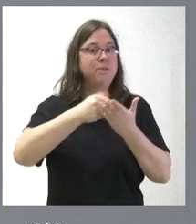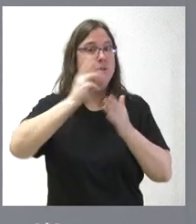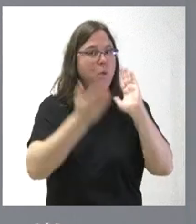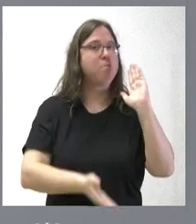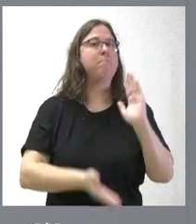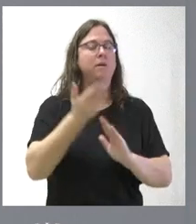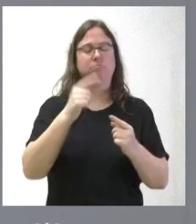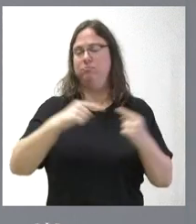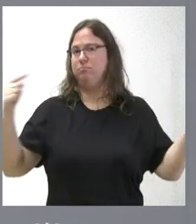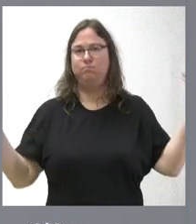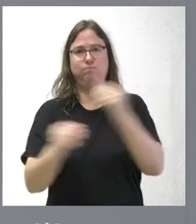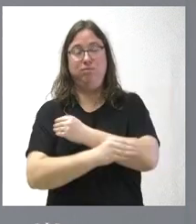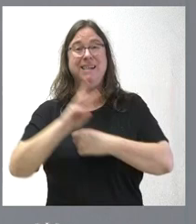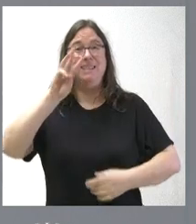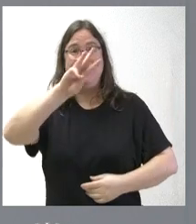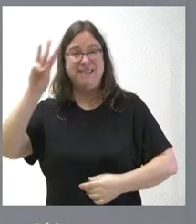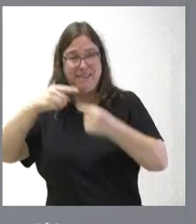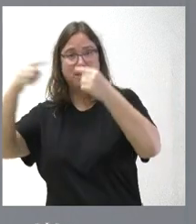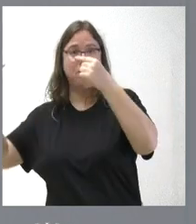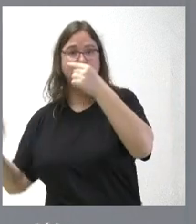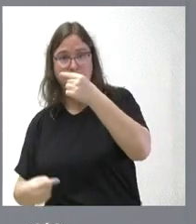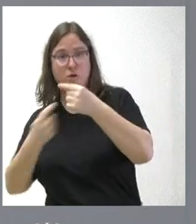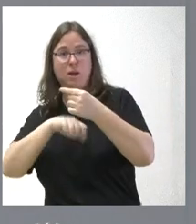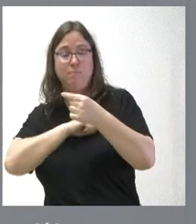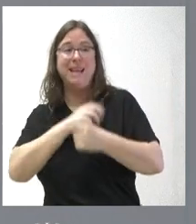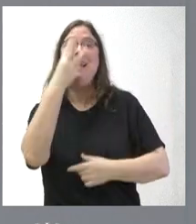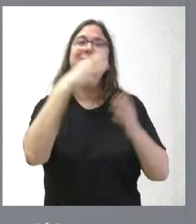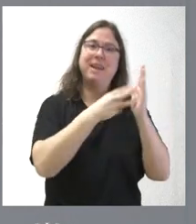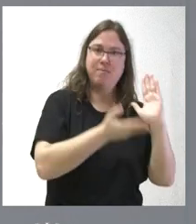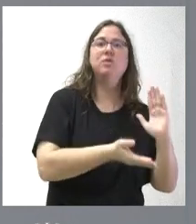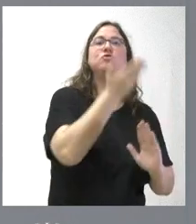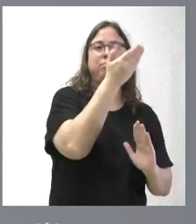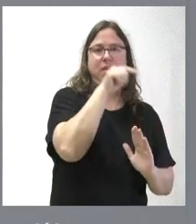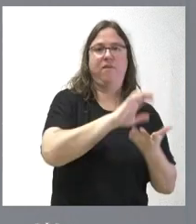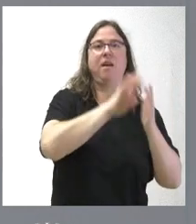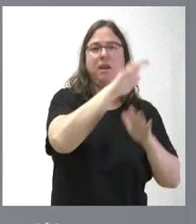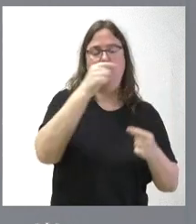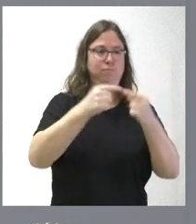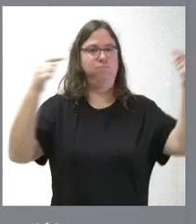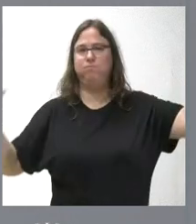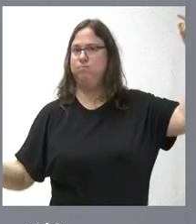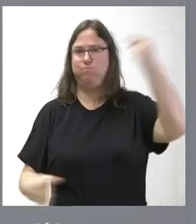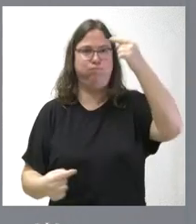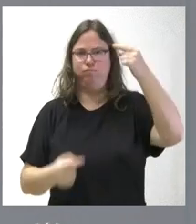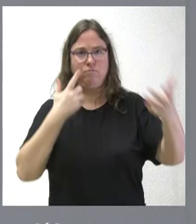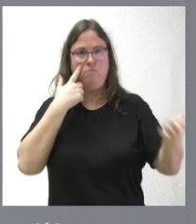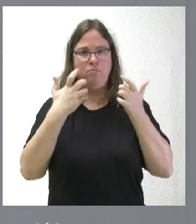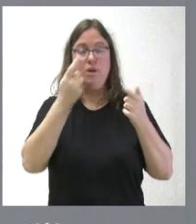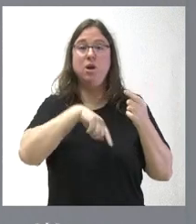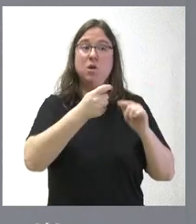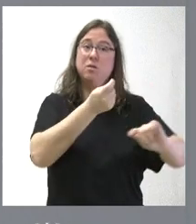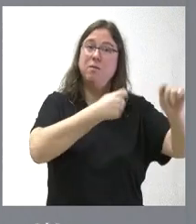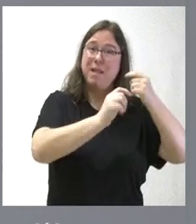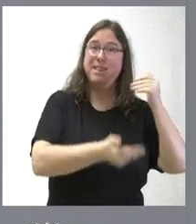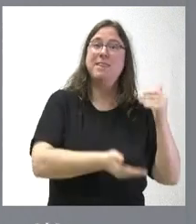claramente 33.000 millones de déficit en toda España, 3.000 millones de euros de superávit en Castilla y León. Nosotros tenemos un superávit comercial